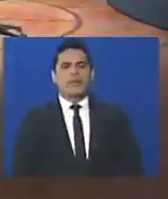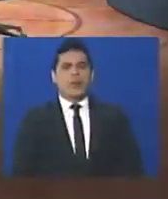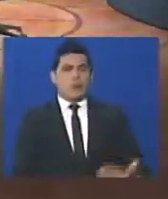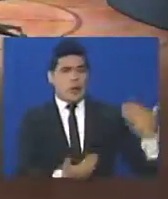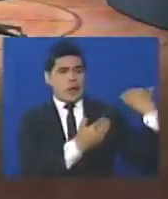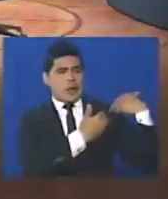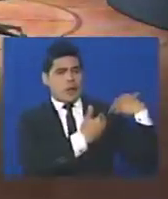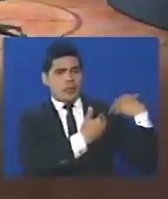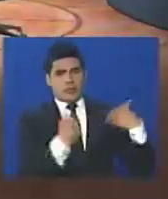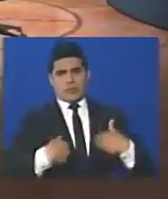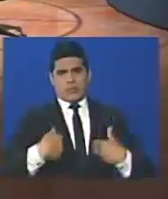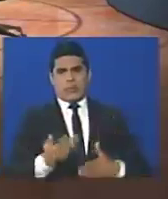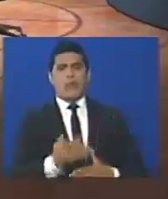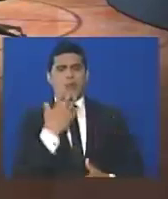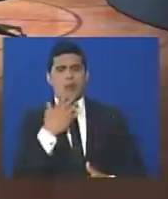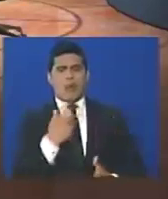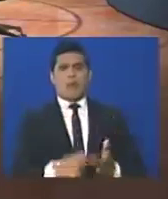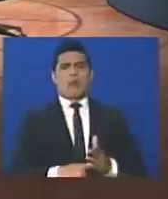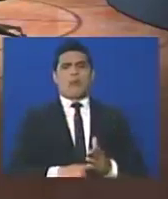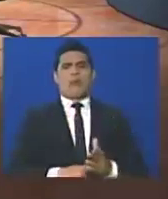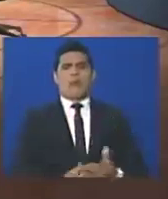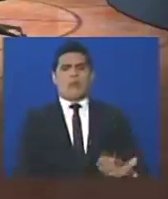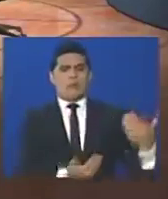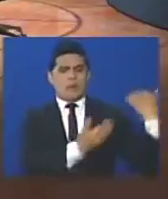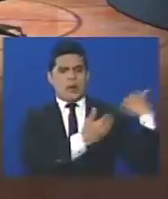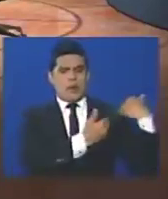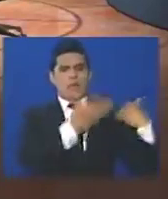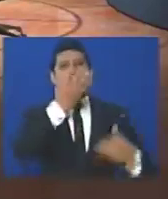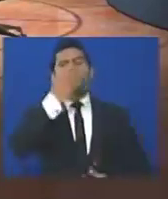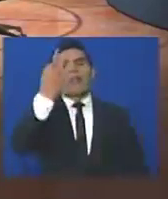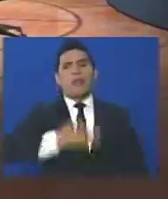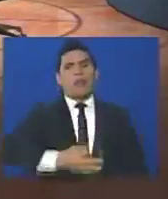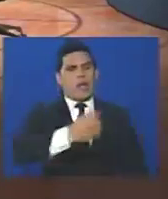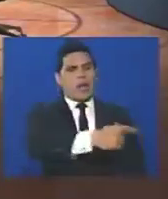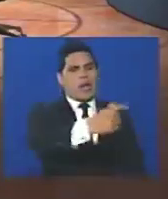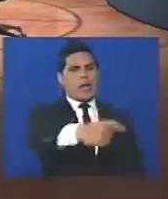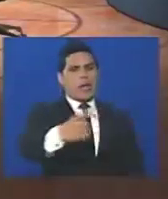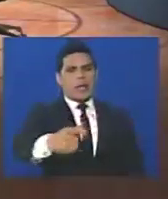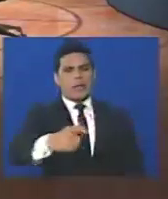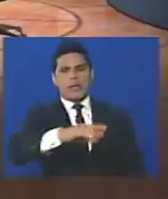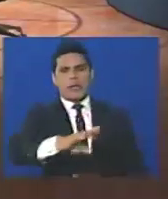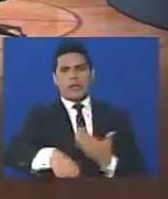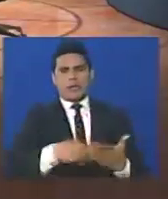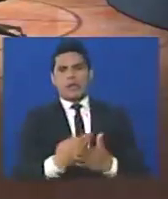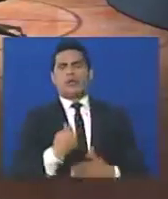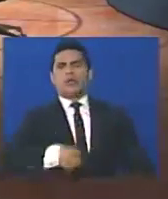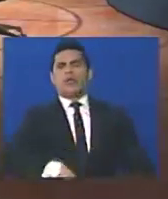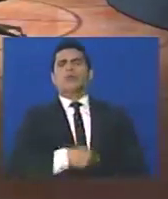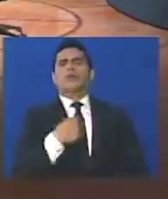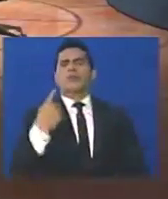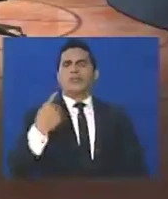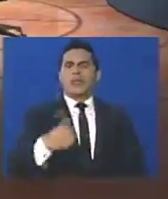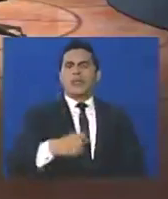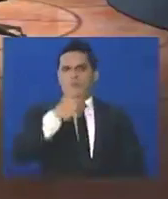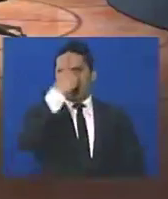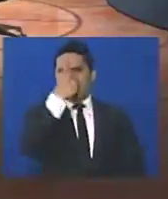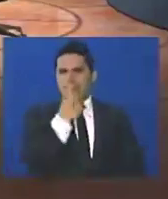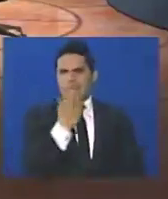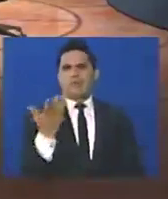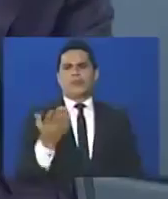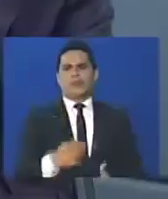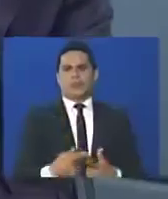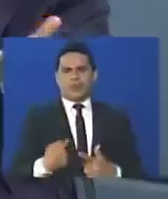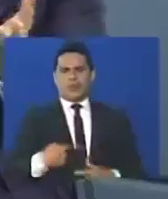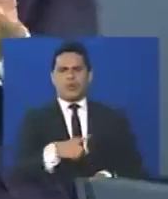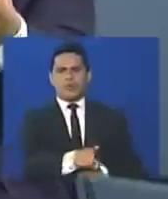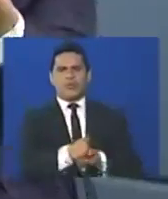responsabilidad. esto no es mamadera de gallo, dar una opinión, ¿verdad? A millones de personas. Todos estamos obligados a la seriedad, pero yo no tengo ningún tanque.